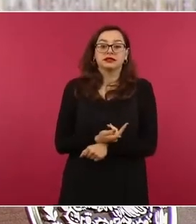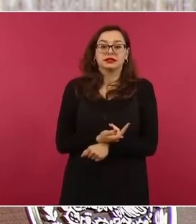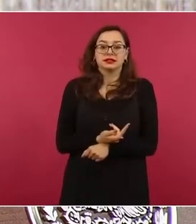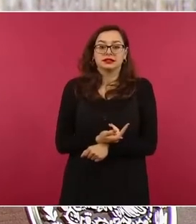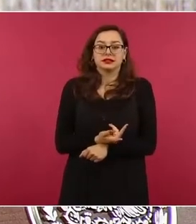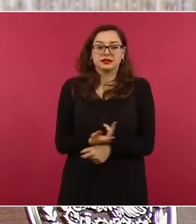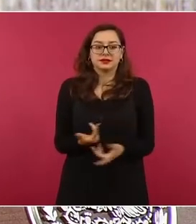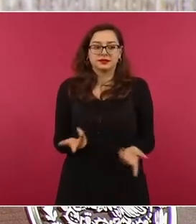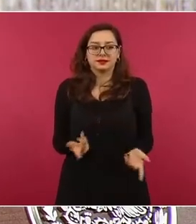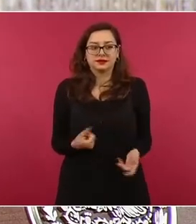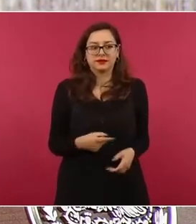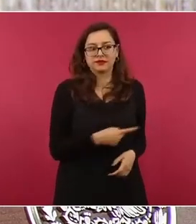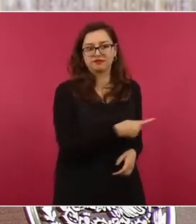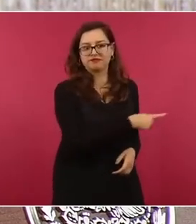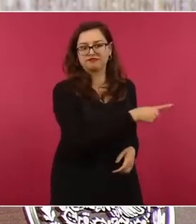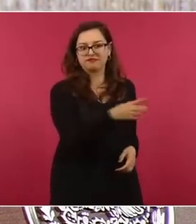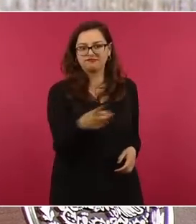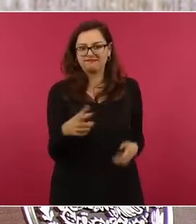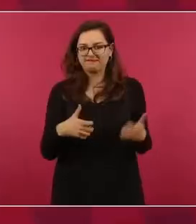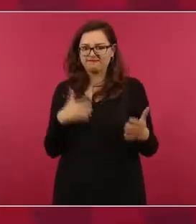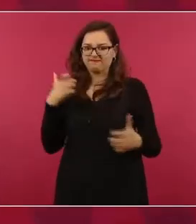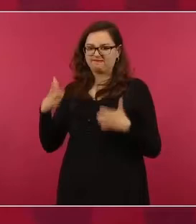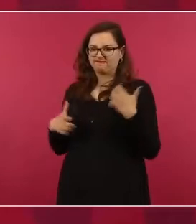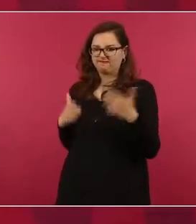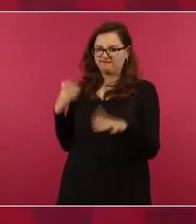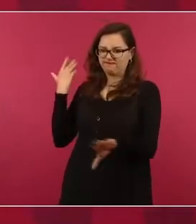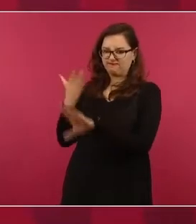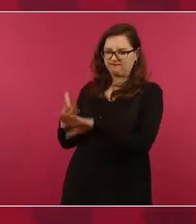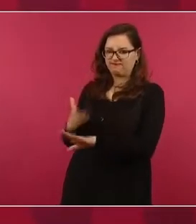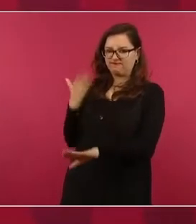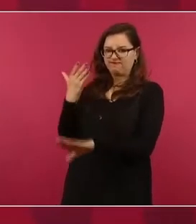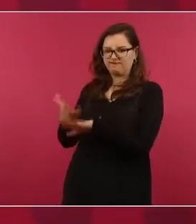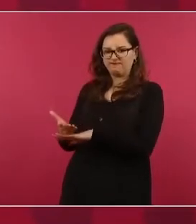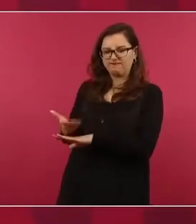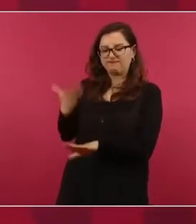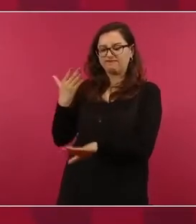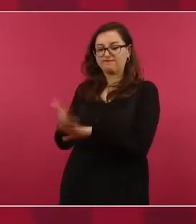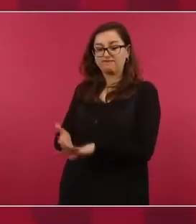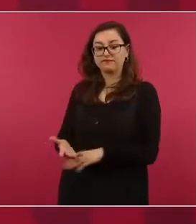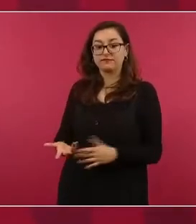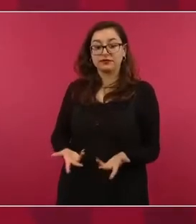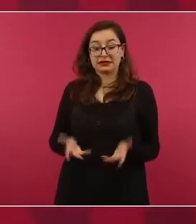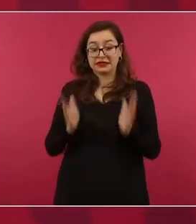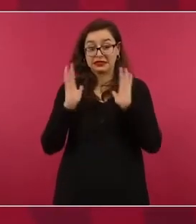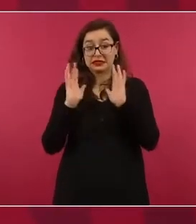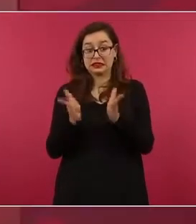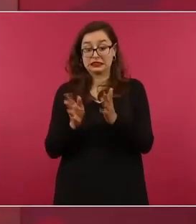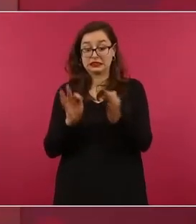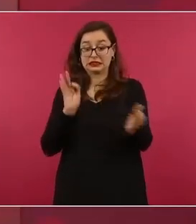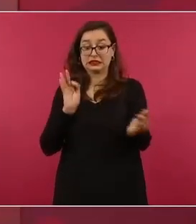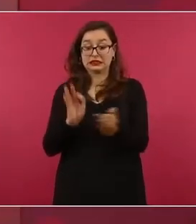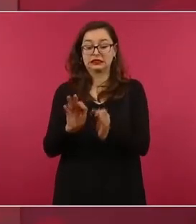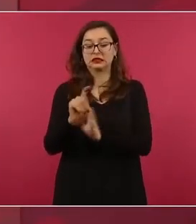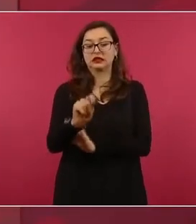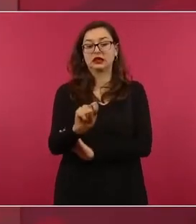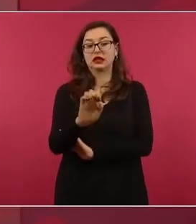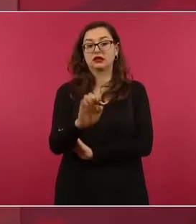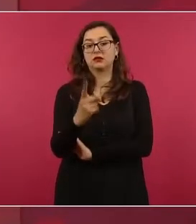que va a decidir el tribunal electoral, empiezan con esto, con estas campañas.